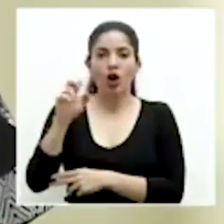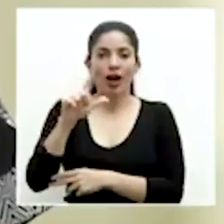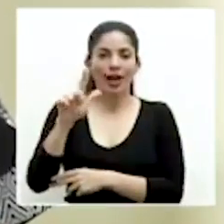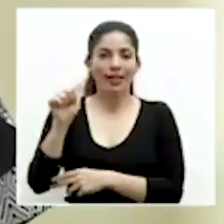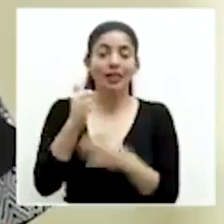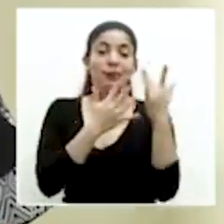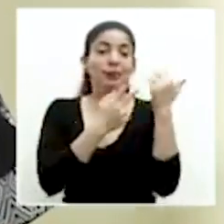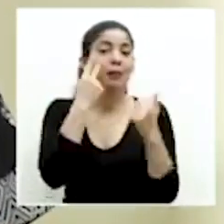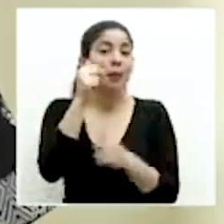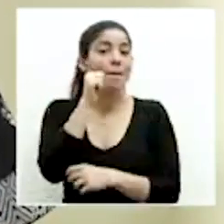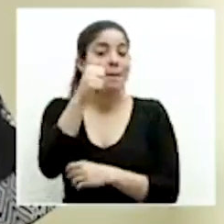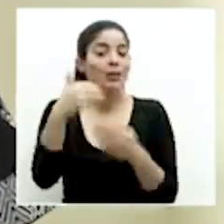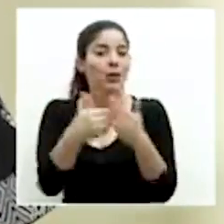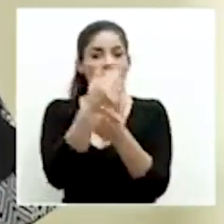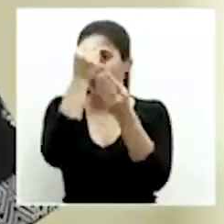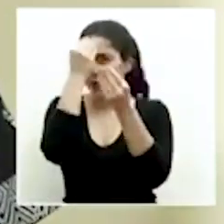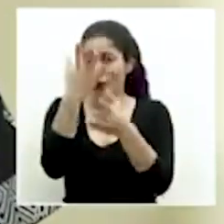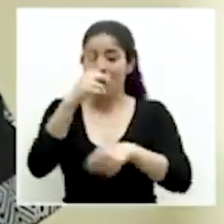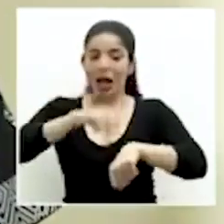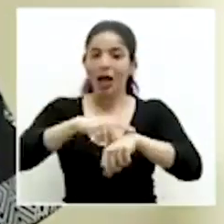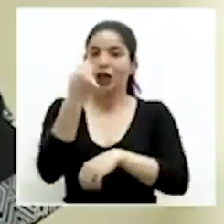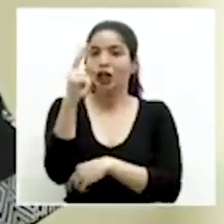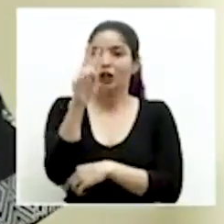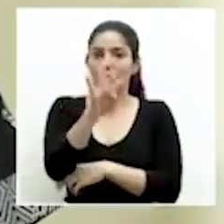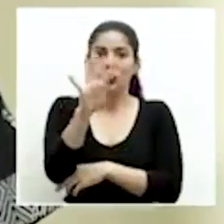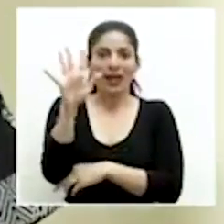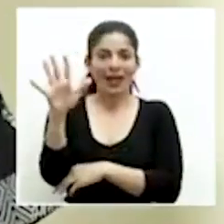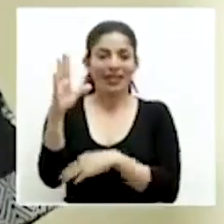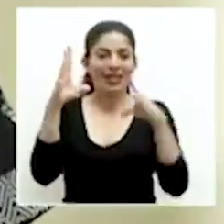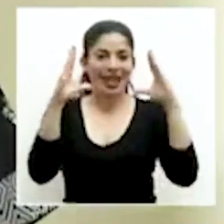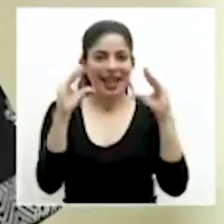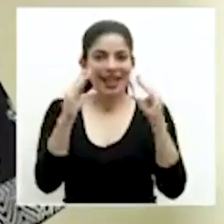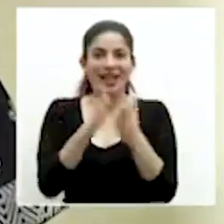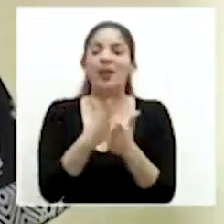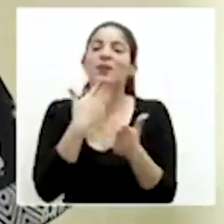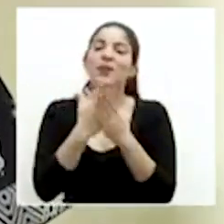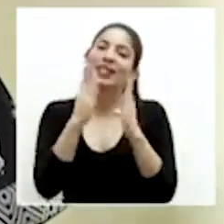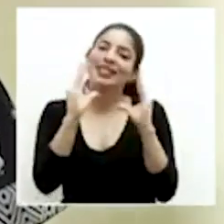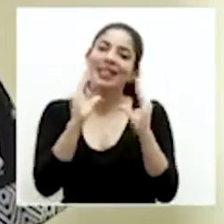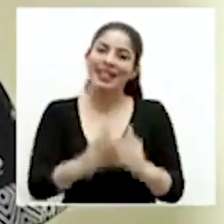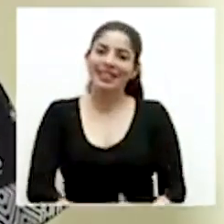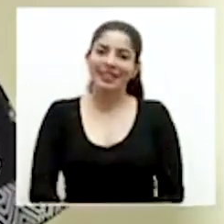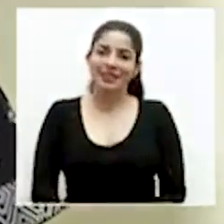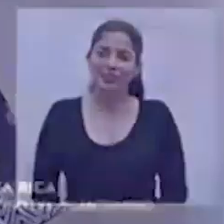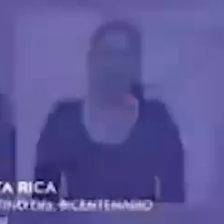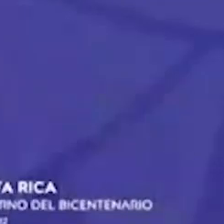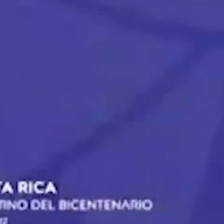esperamos mañana con una nueva actualización al ser las 12.45 de la tarde muy buenas tardes